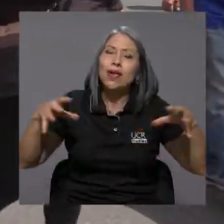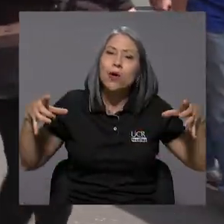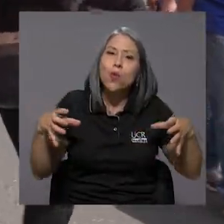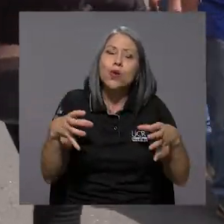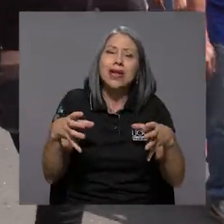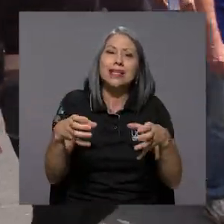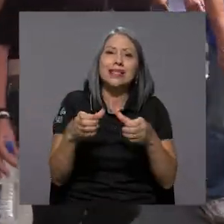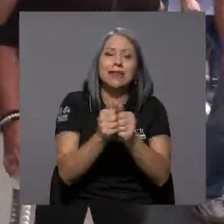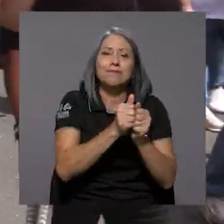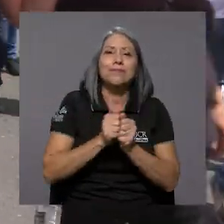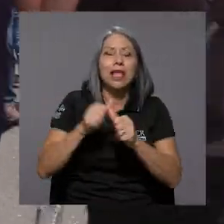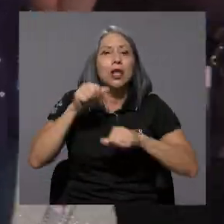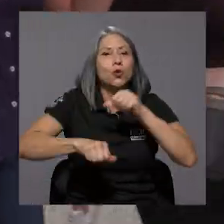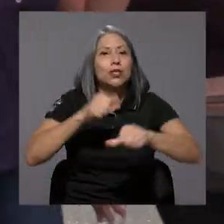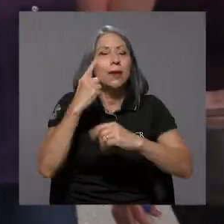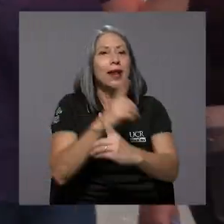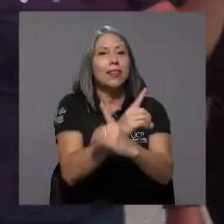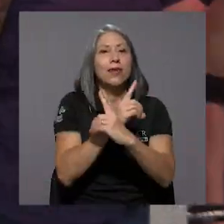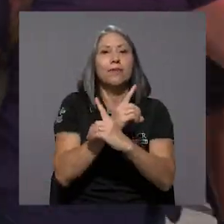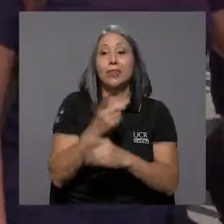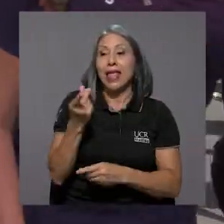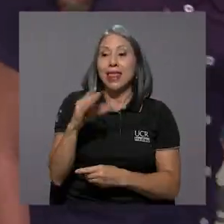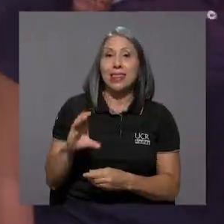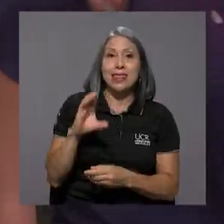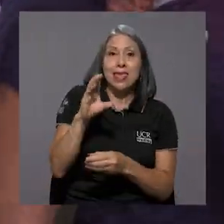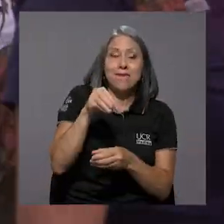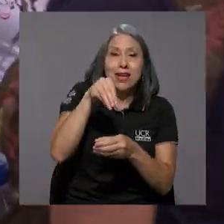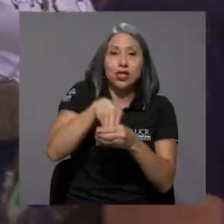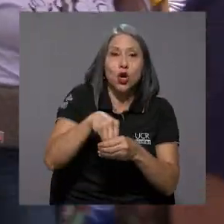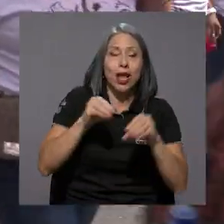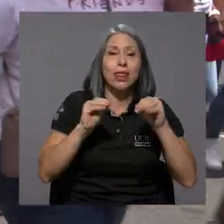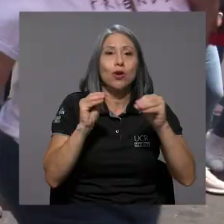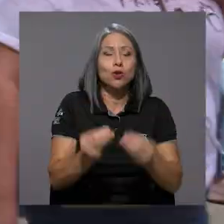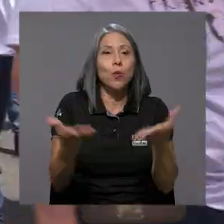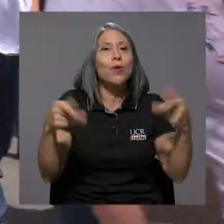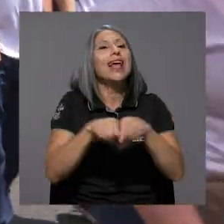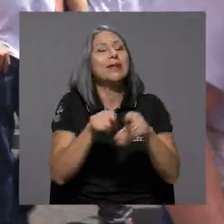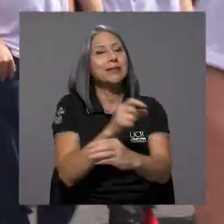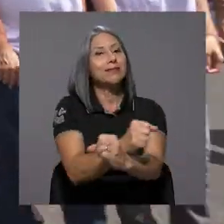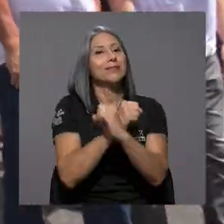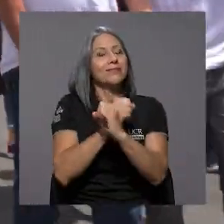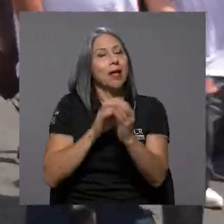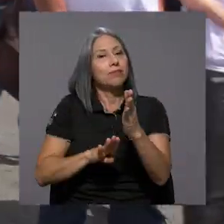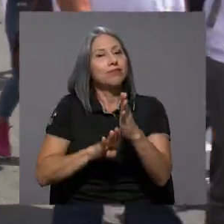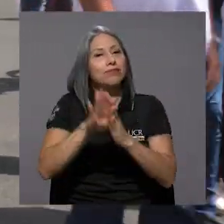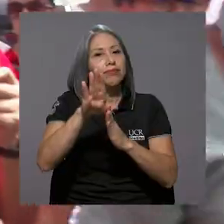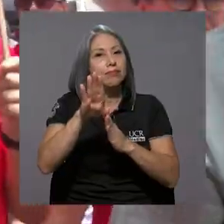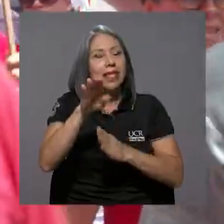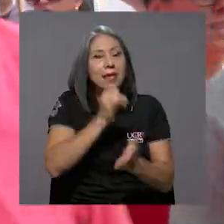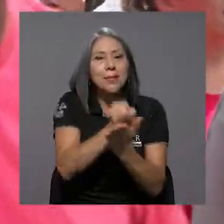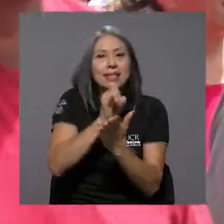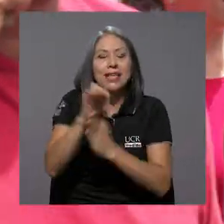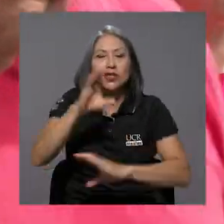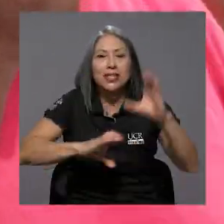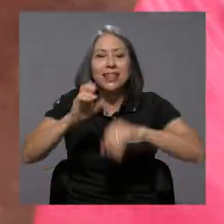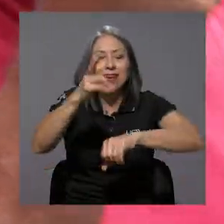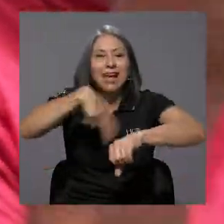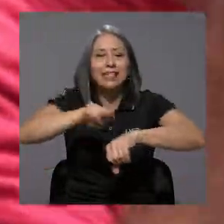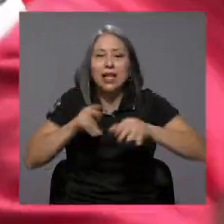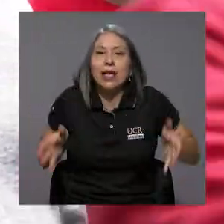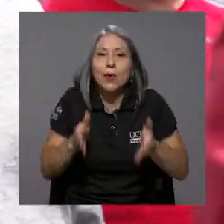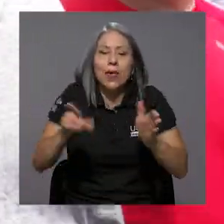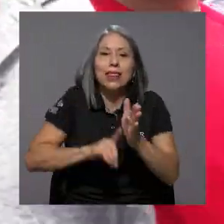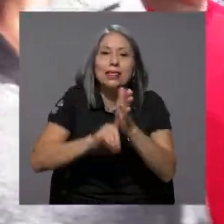ocasión de unirse y luchar en su defensa. La inversión en educación pública también asegura el avance de la investigación